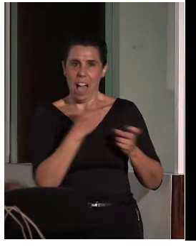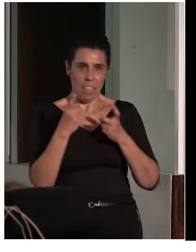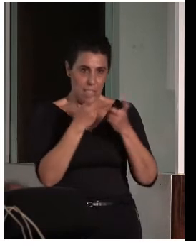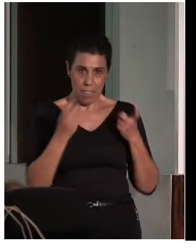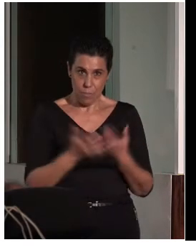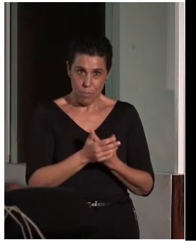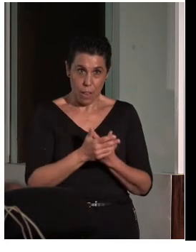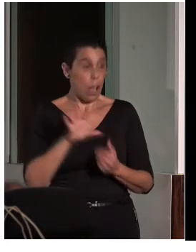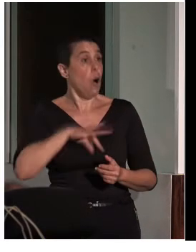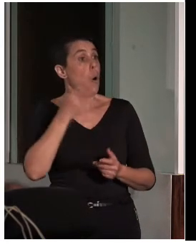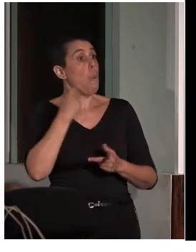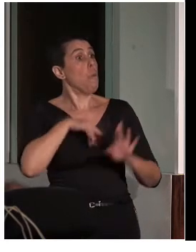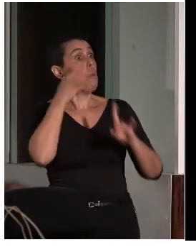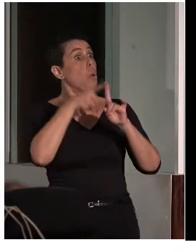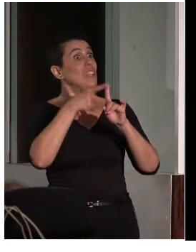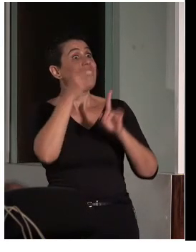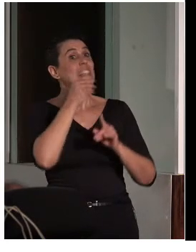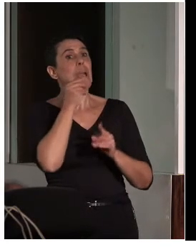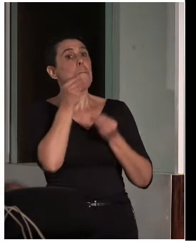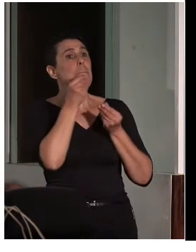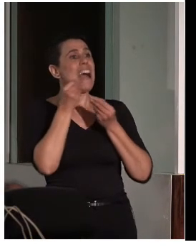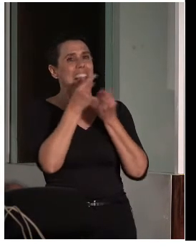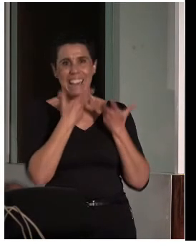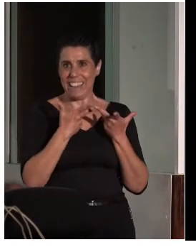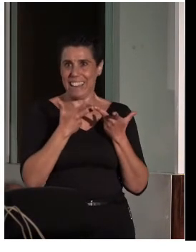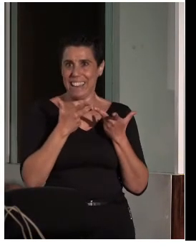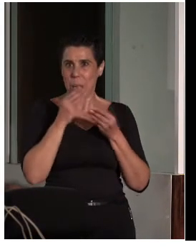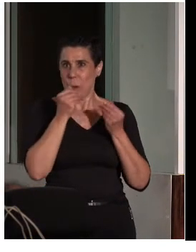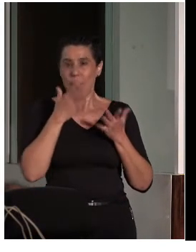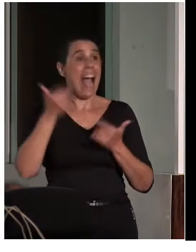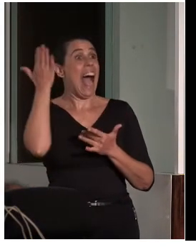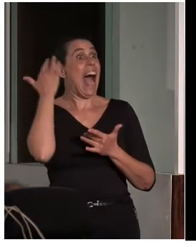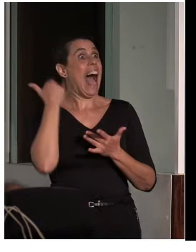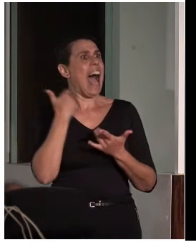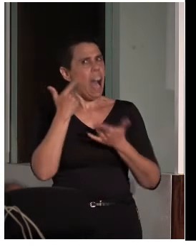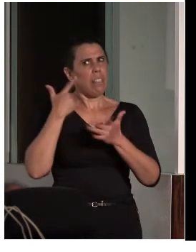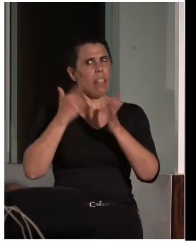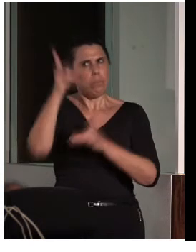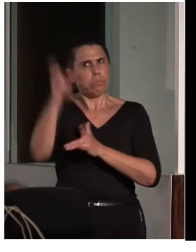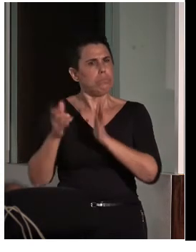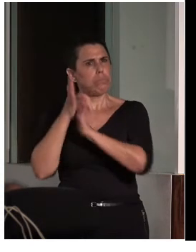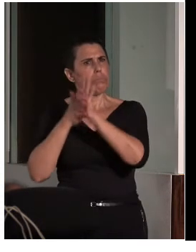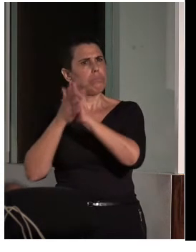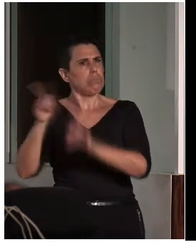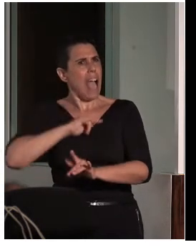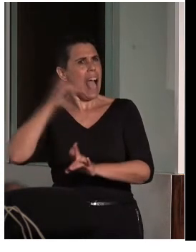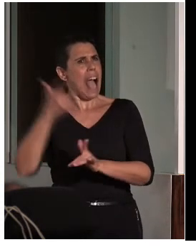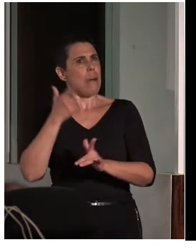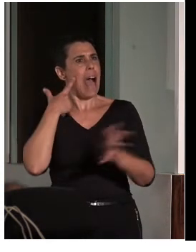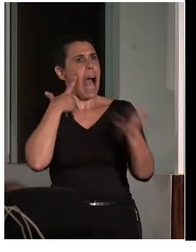paladar. Antes alguien me hablaba de arte comestible. ¿Por qué no? Podemos